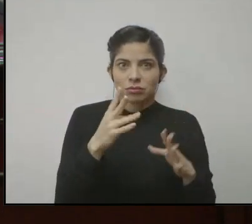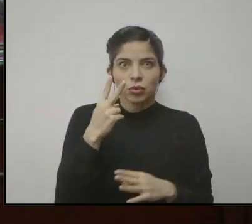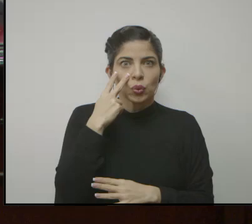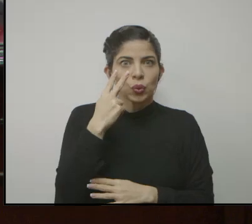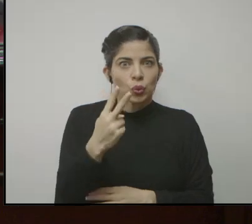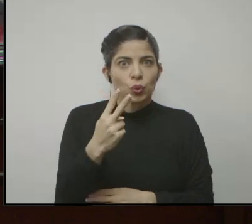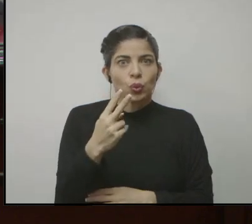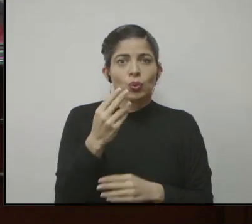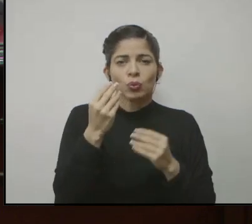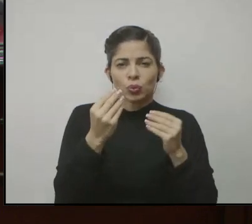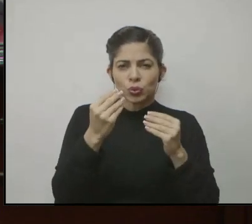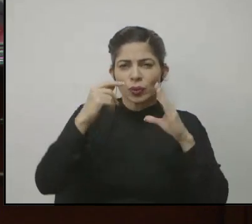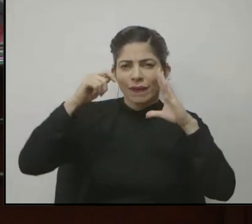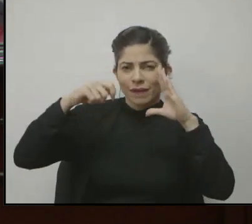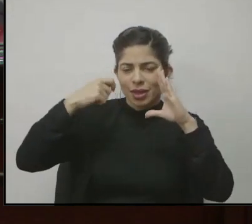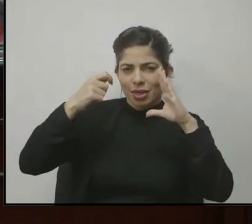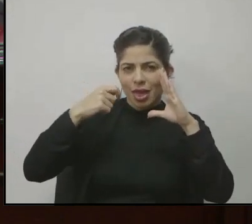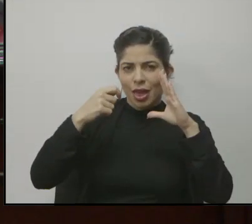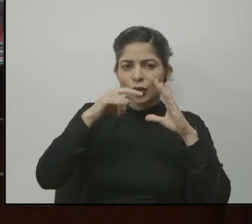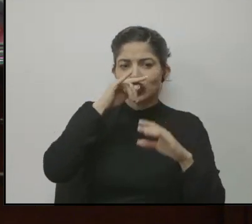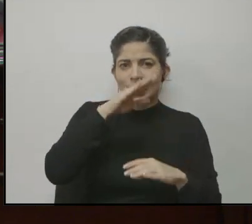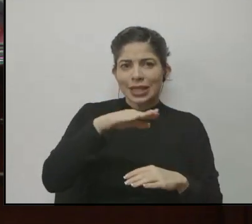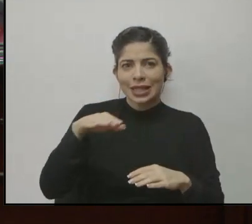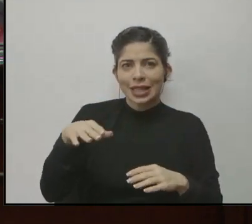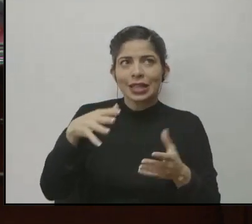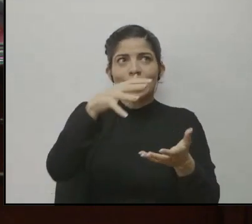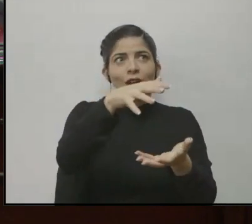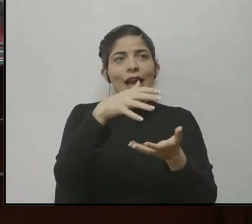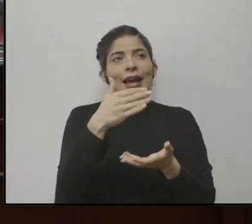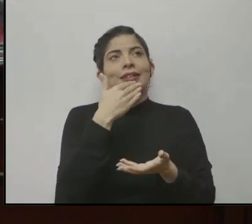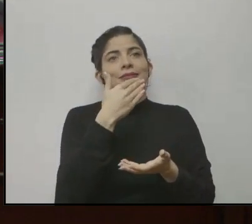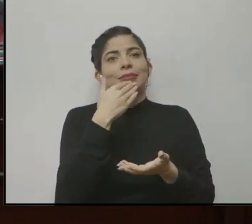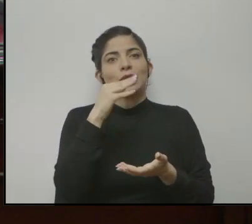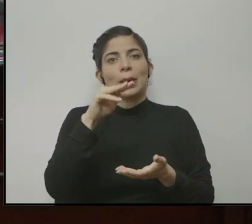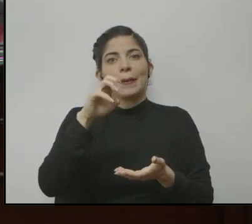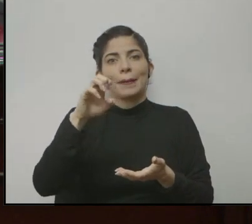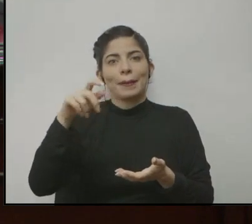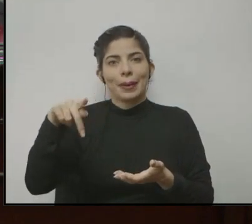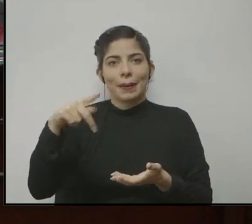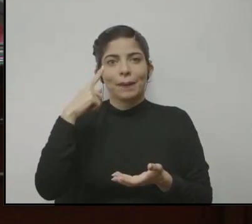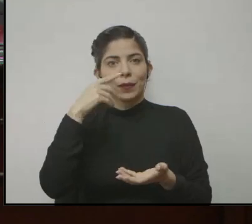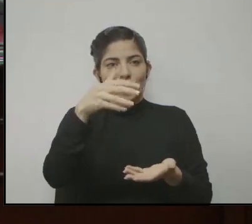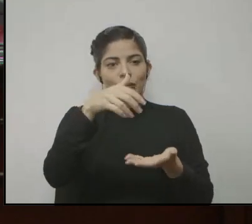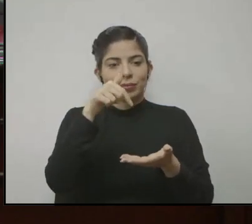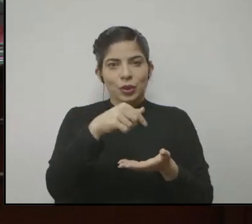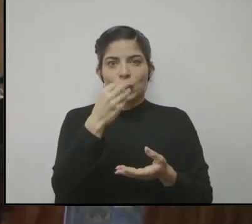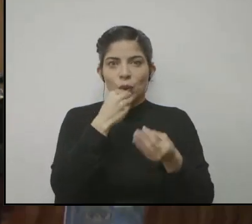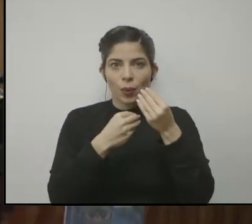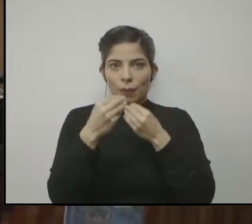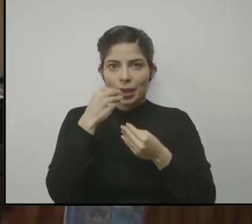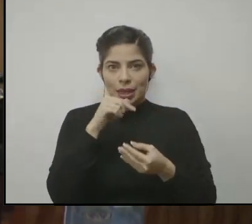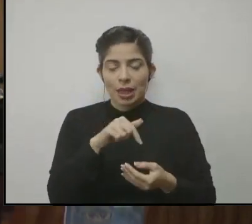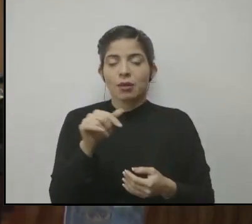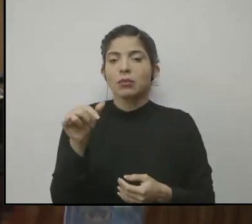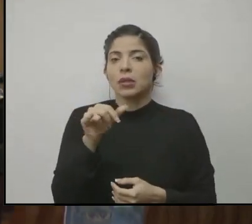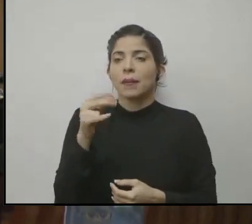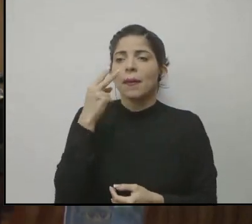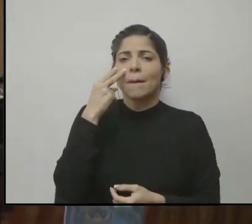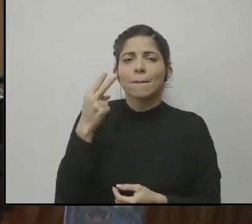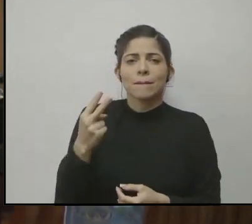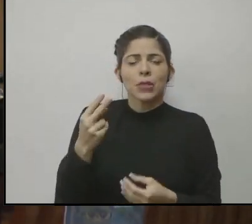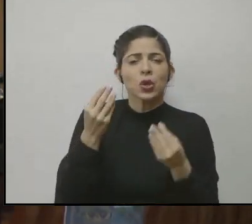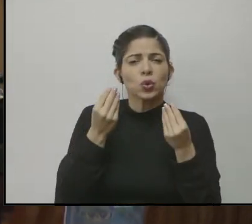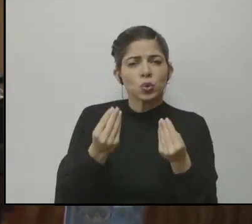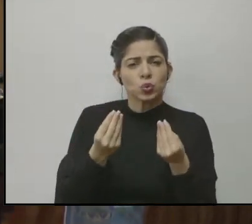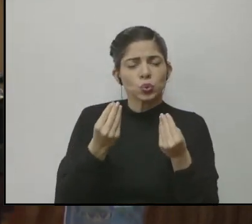muchos videos de niños y niñas que le agradecen al MEP, ese envío de los alimentos. Hemos visto cómo